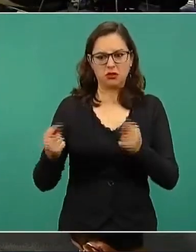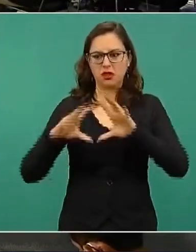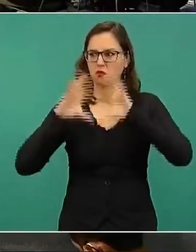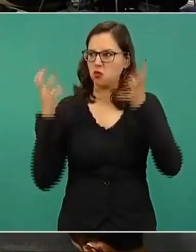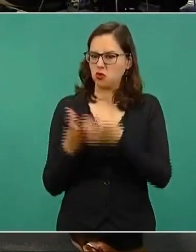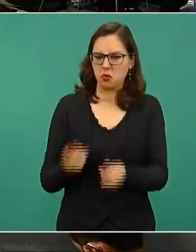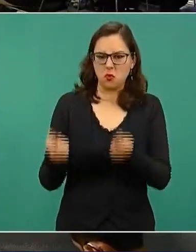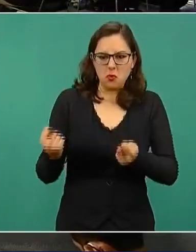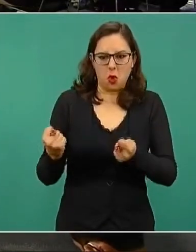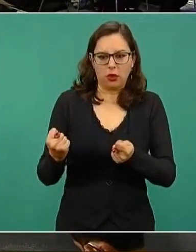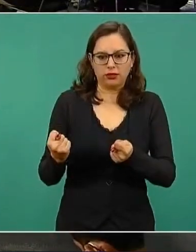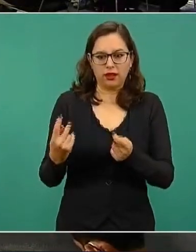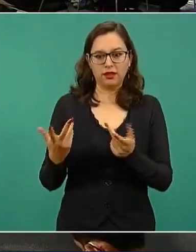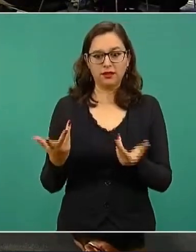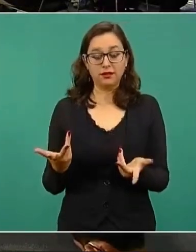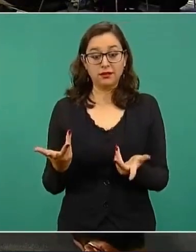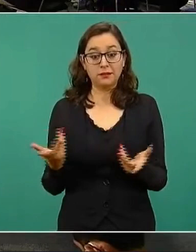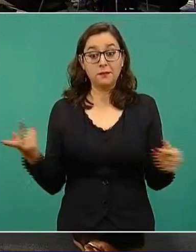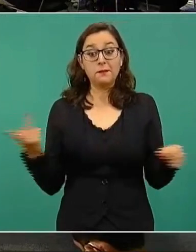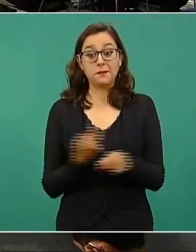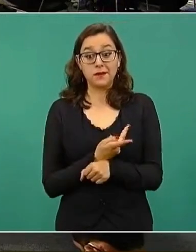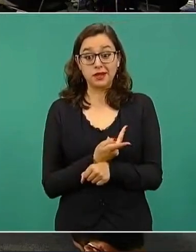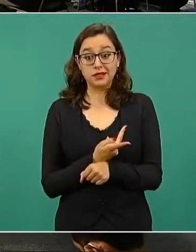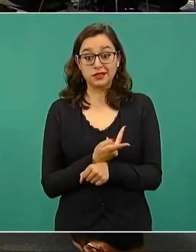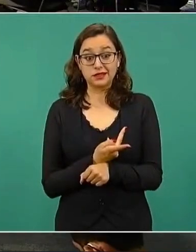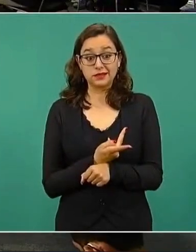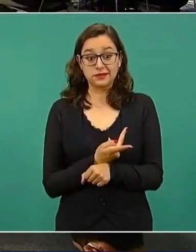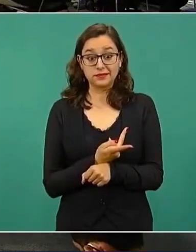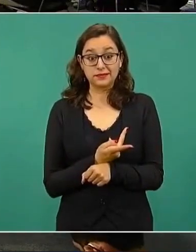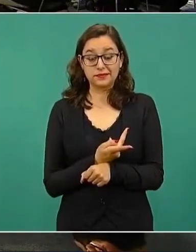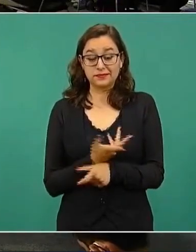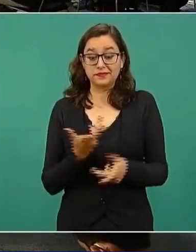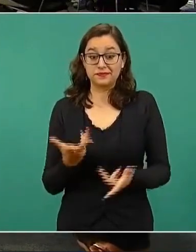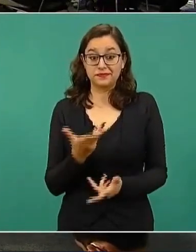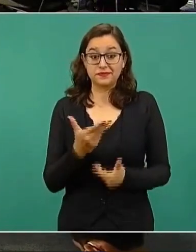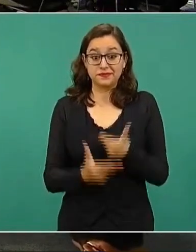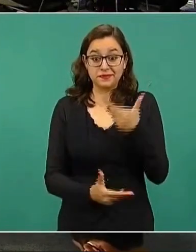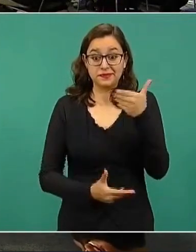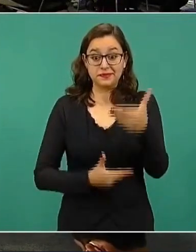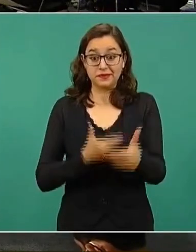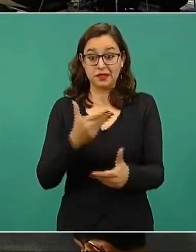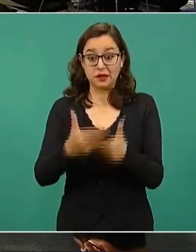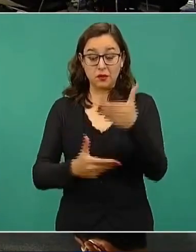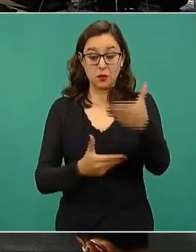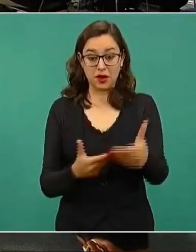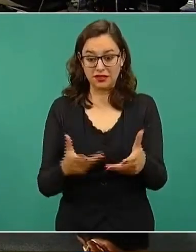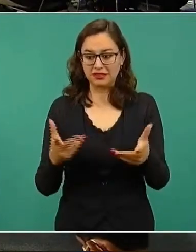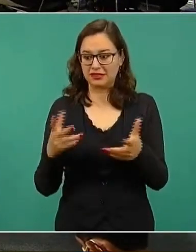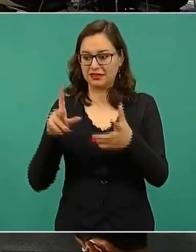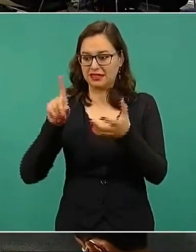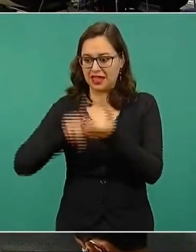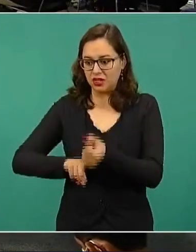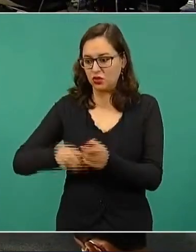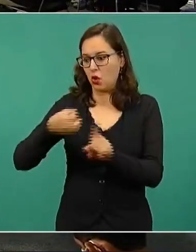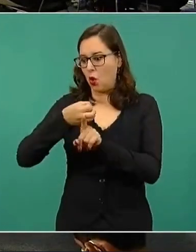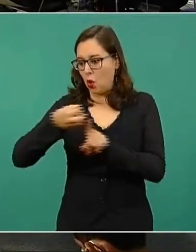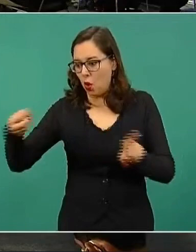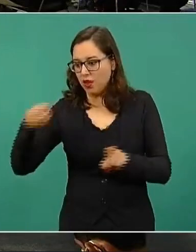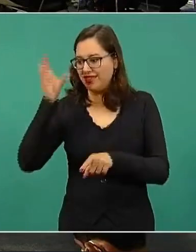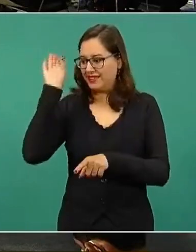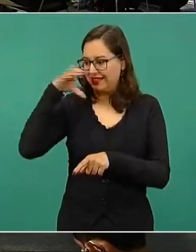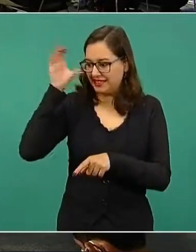Entonces, se empieza a alterar las previsiones científicas, técnicas que han